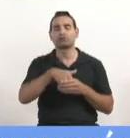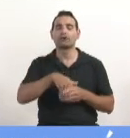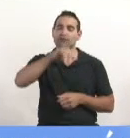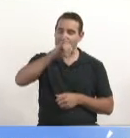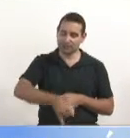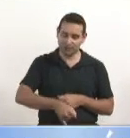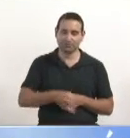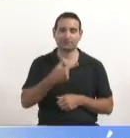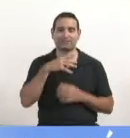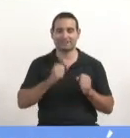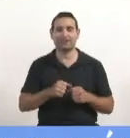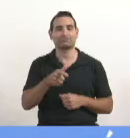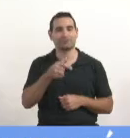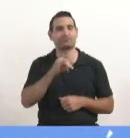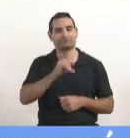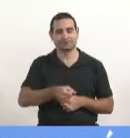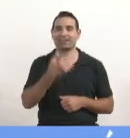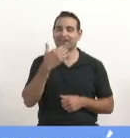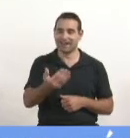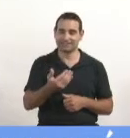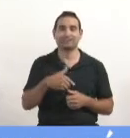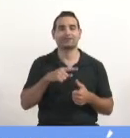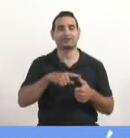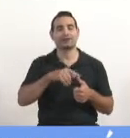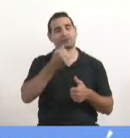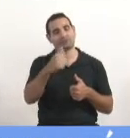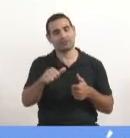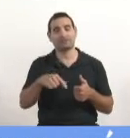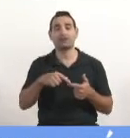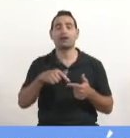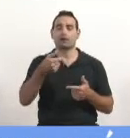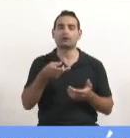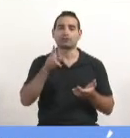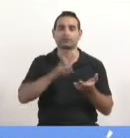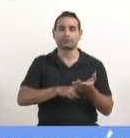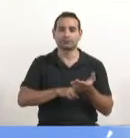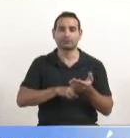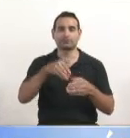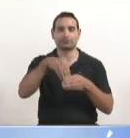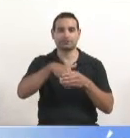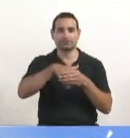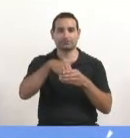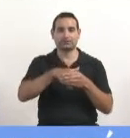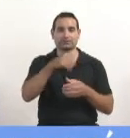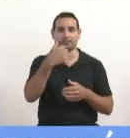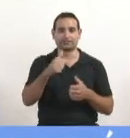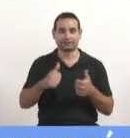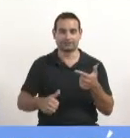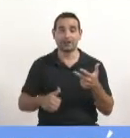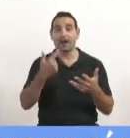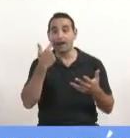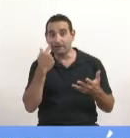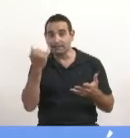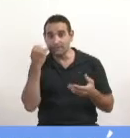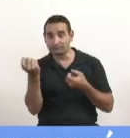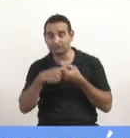Afirmativo, señor secretario. Afirmativo, Beretinec, gracias. Zimmerman, ausente. Vamos a repetir los votos que estaban ausentes, a ver si se